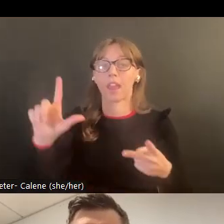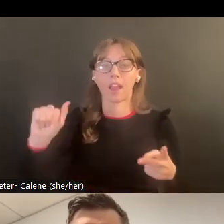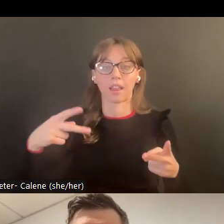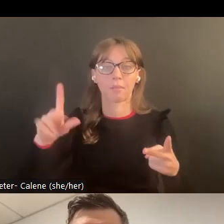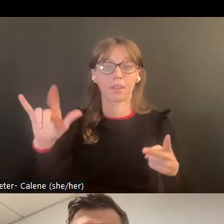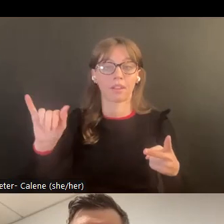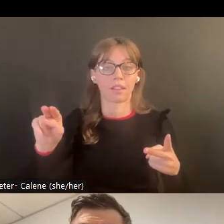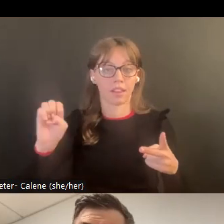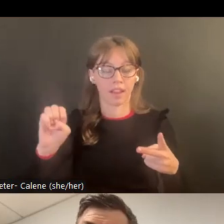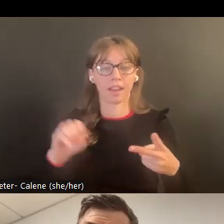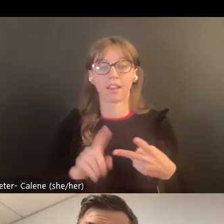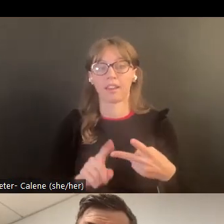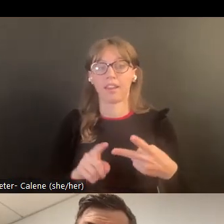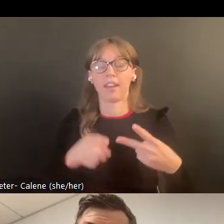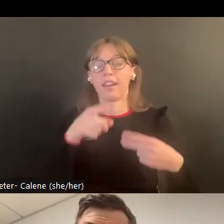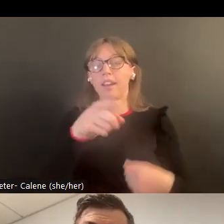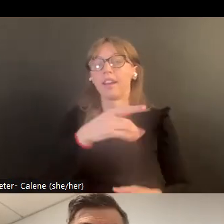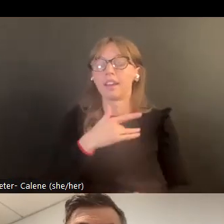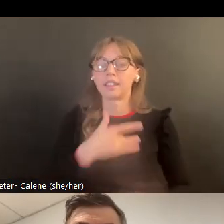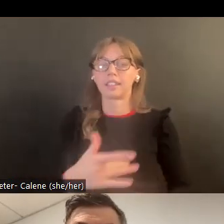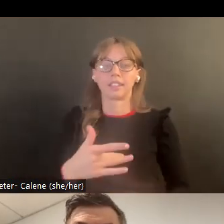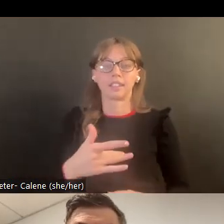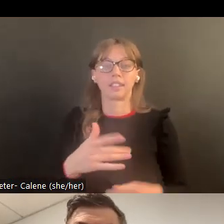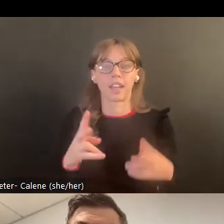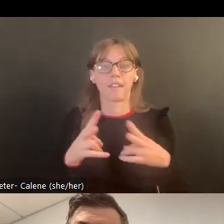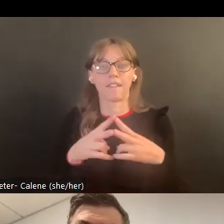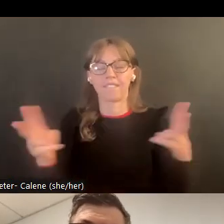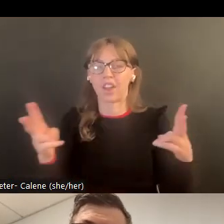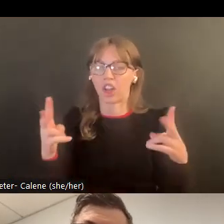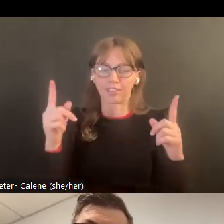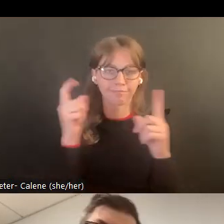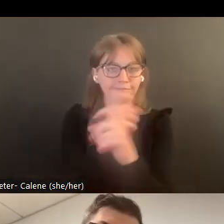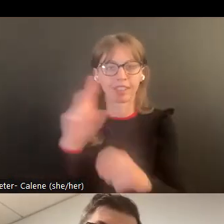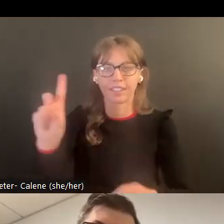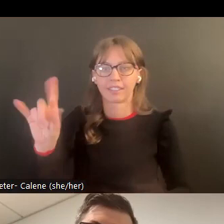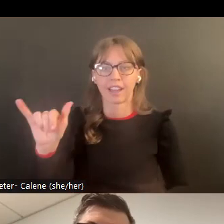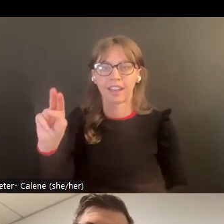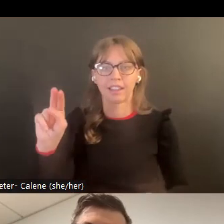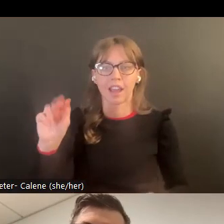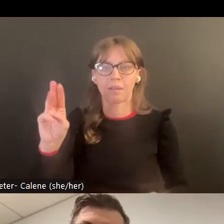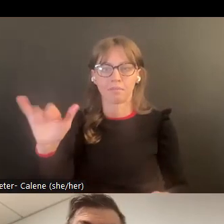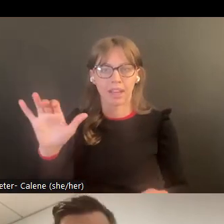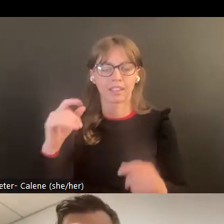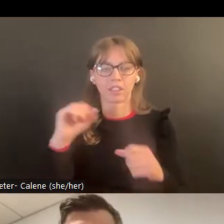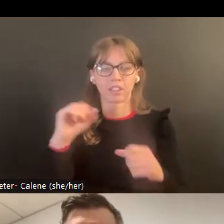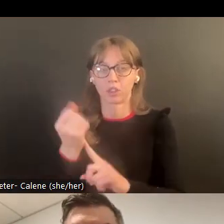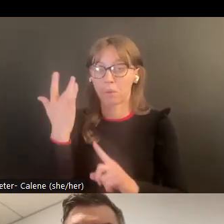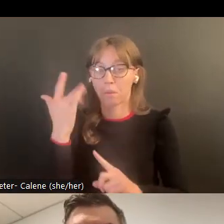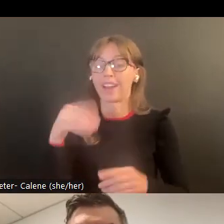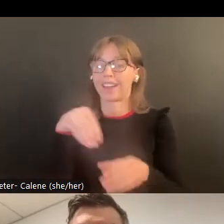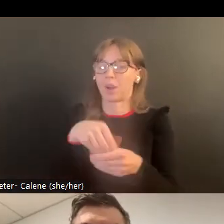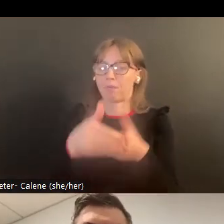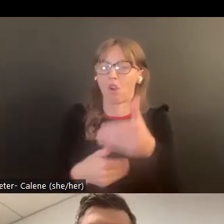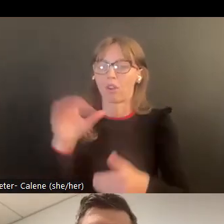tiempo. En una ya de llamada de Lab, eso puede ser una situación más dinámica, como un caso que está en